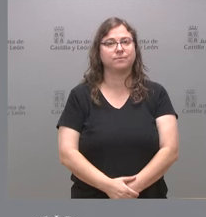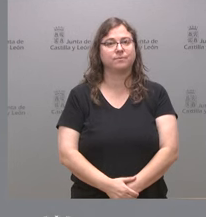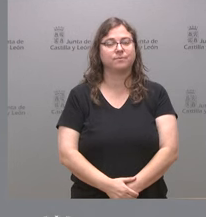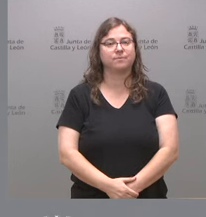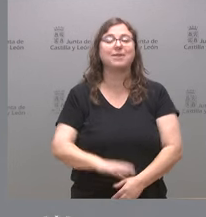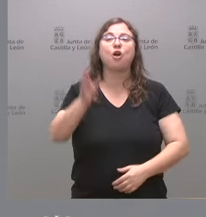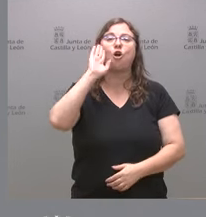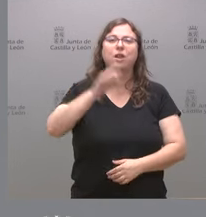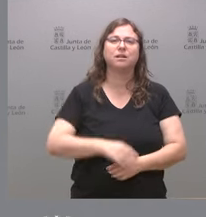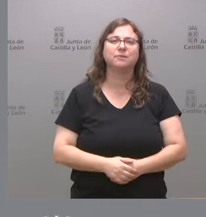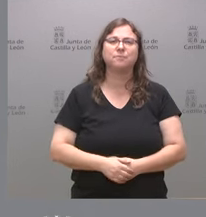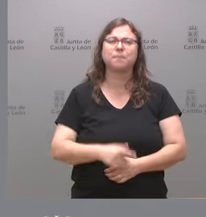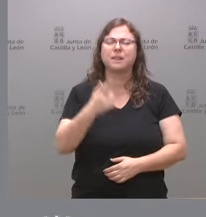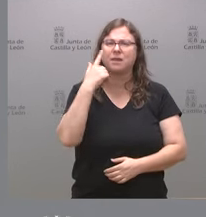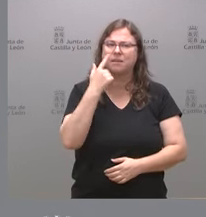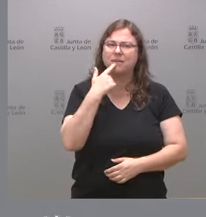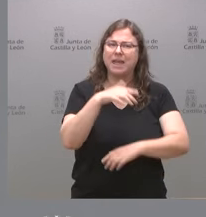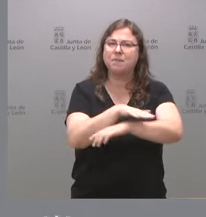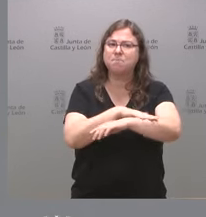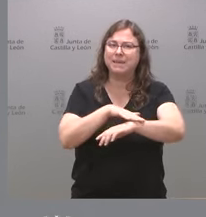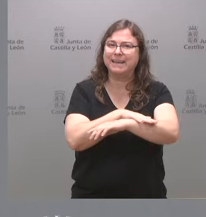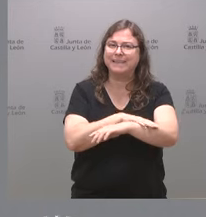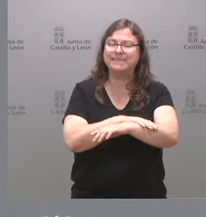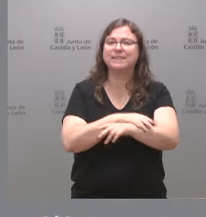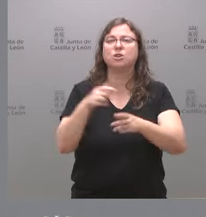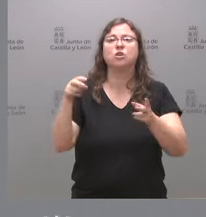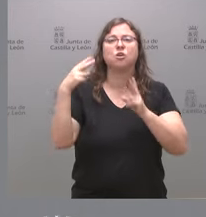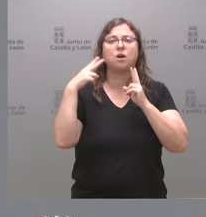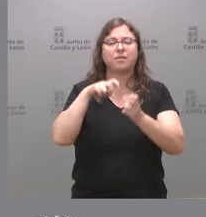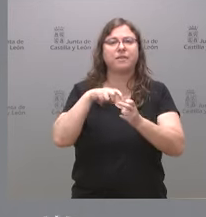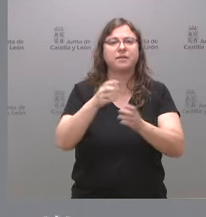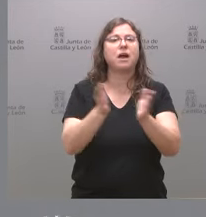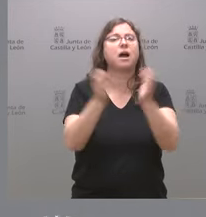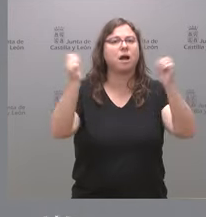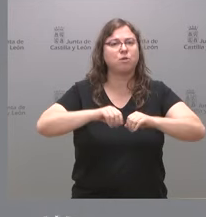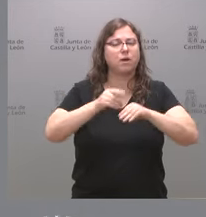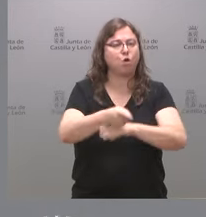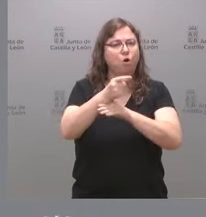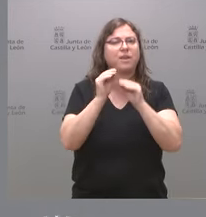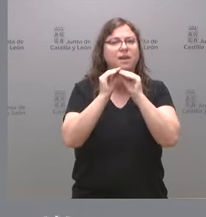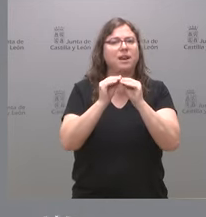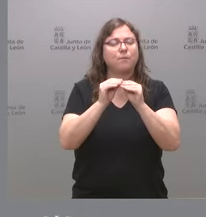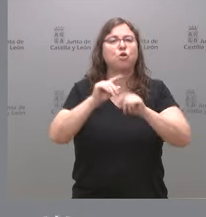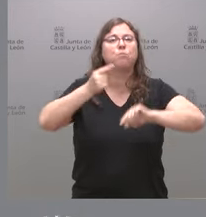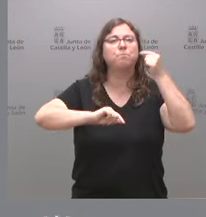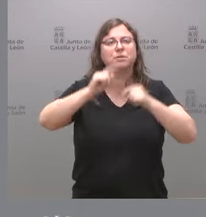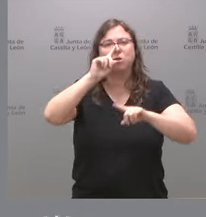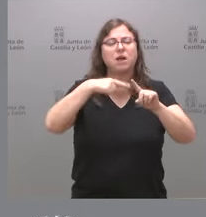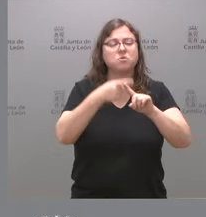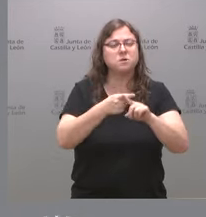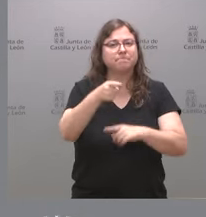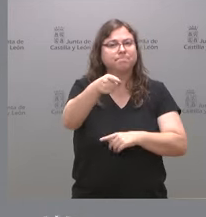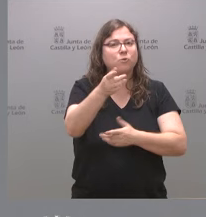Hola se acaba de conocer que el Ministerio de Hacienda ha aprobado la orden de elaboración del presupuesto del año que viene no sé si confía en